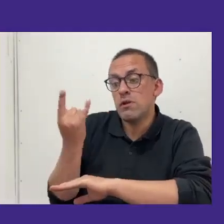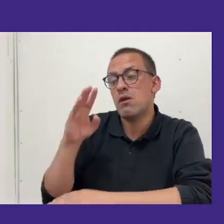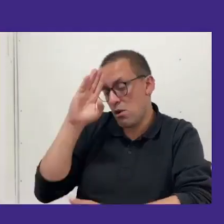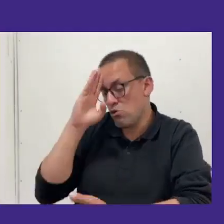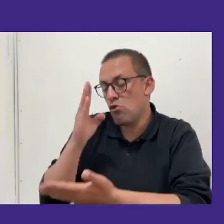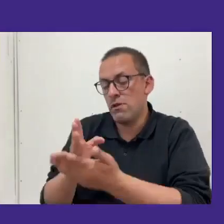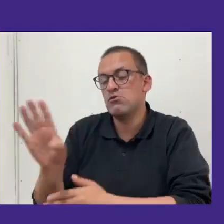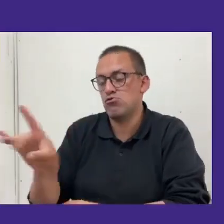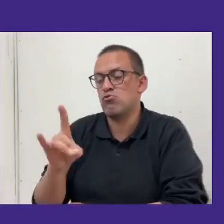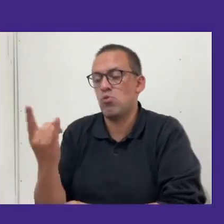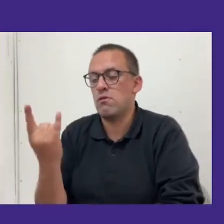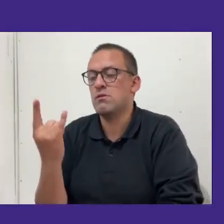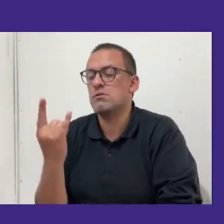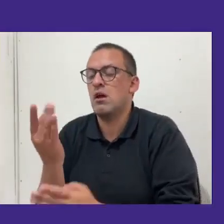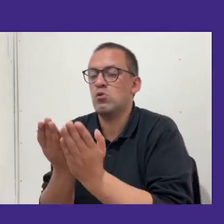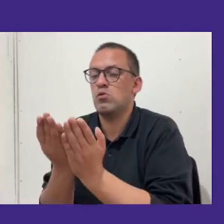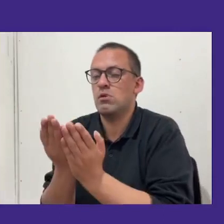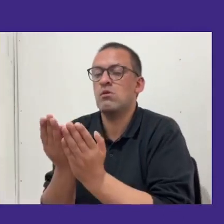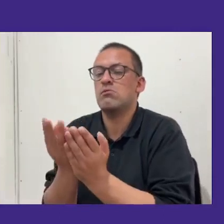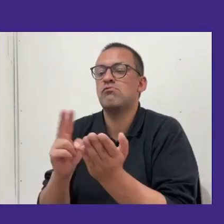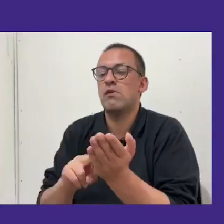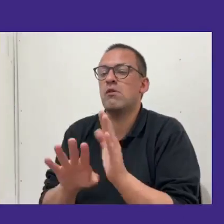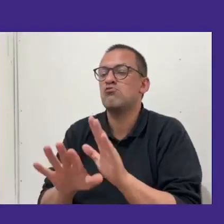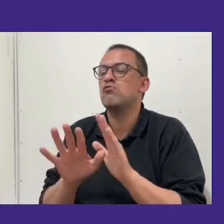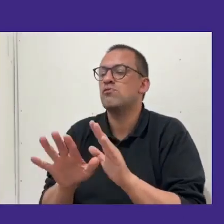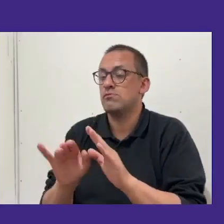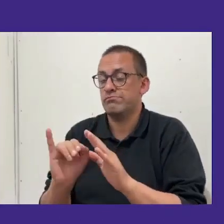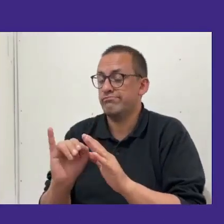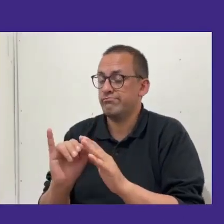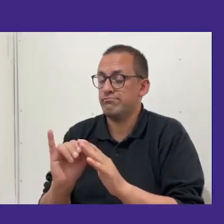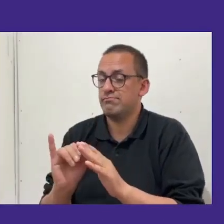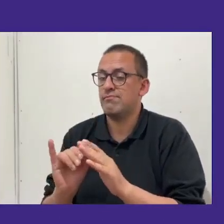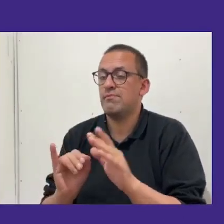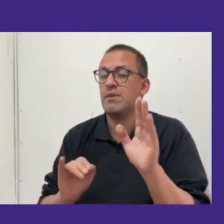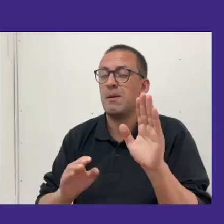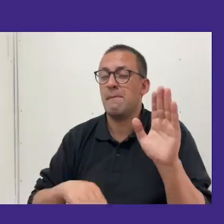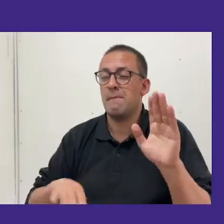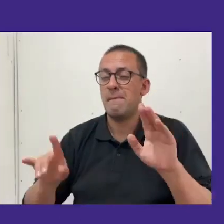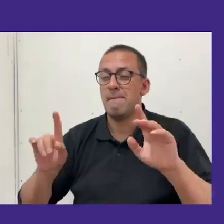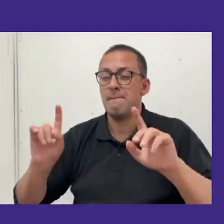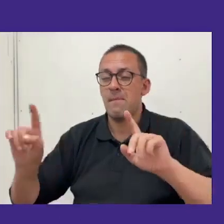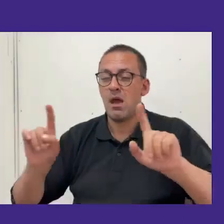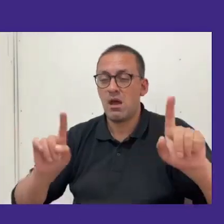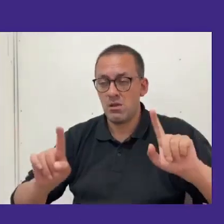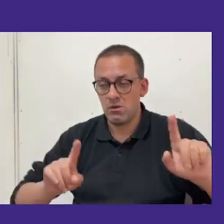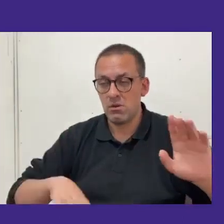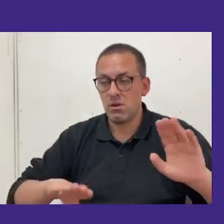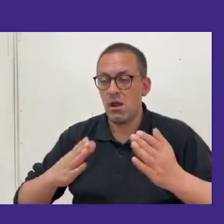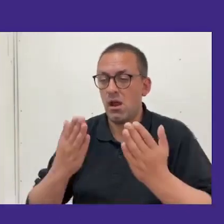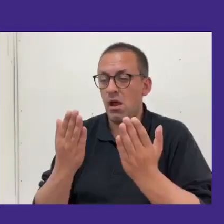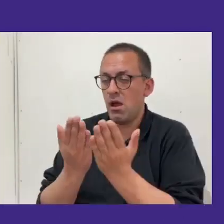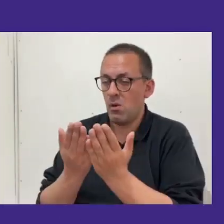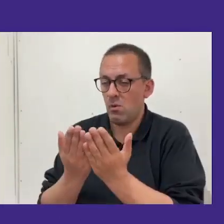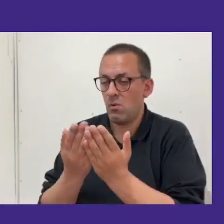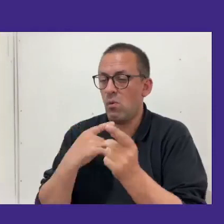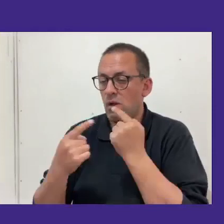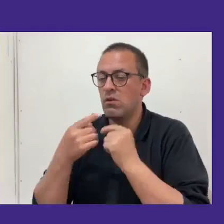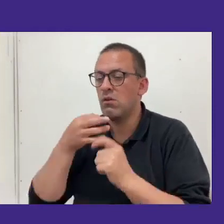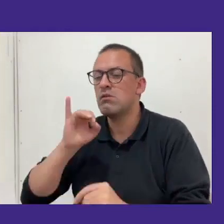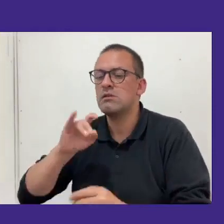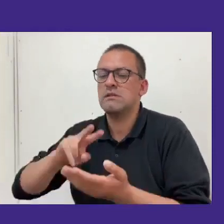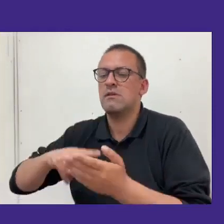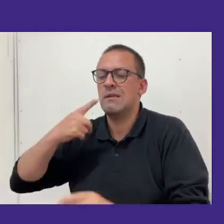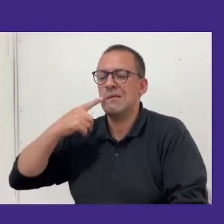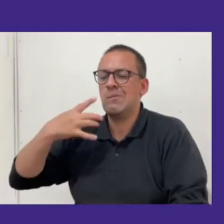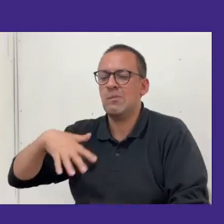notoria la diferencia. Digamos, la mayoría de los encuestados contestó que es muy relevante